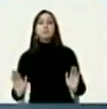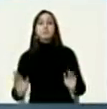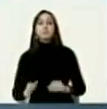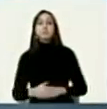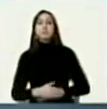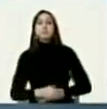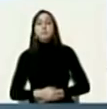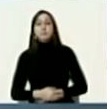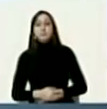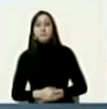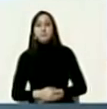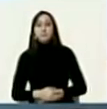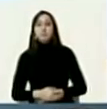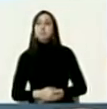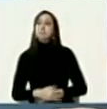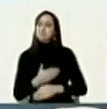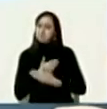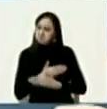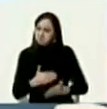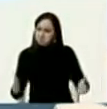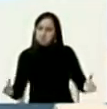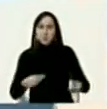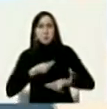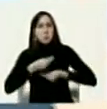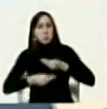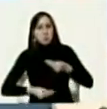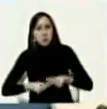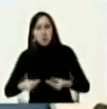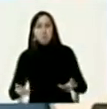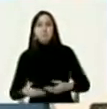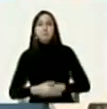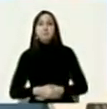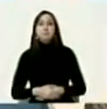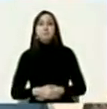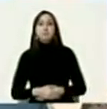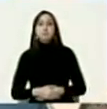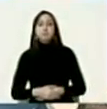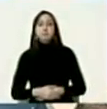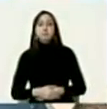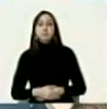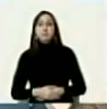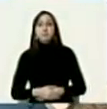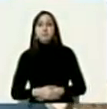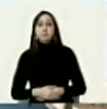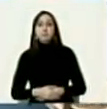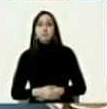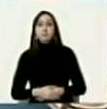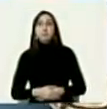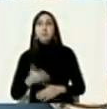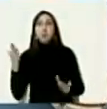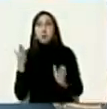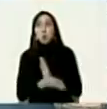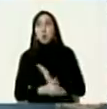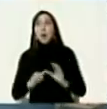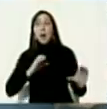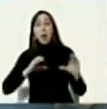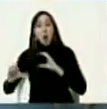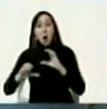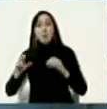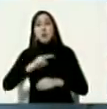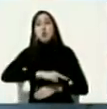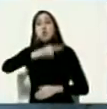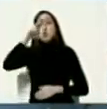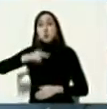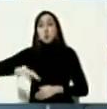y así abrimos varios frentes un frente hacia las conversaciones en Noruega